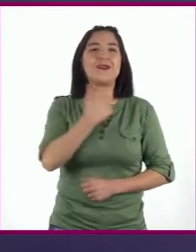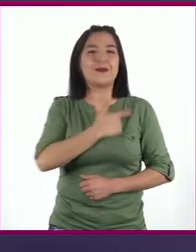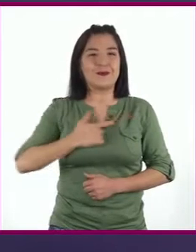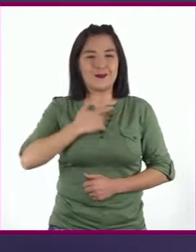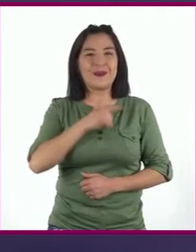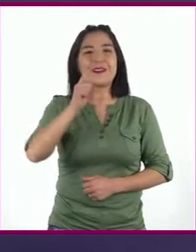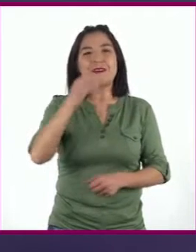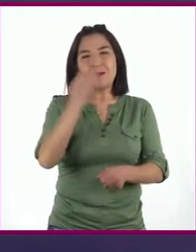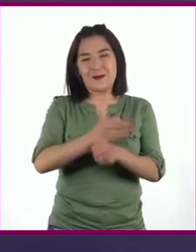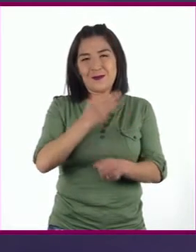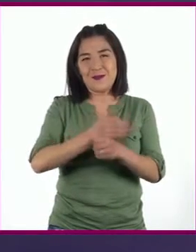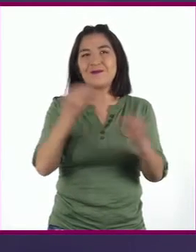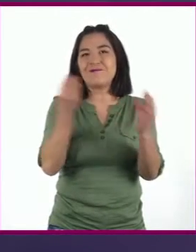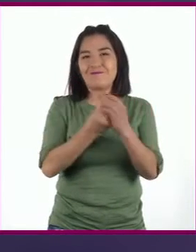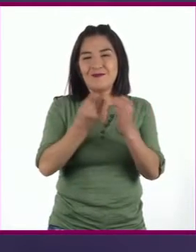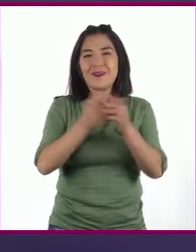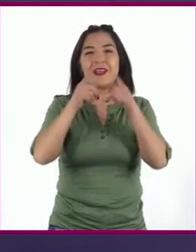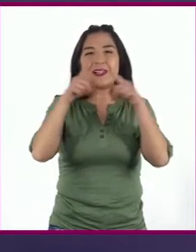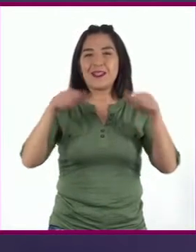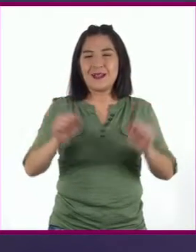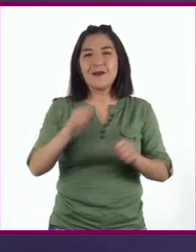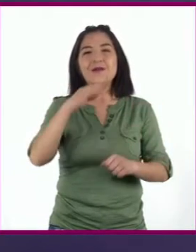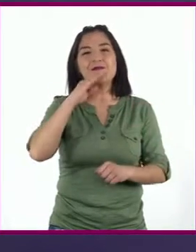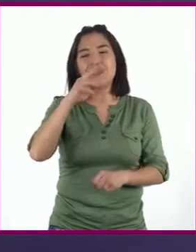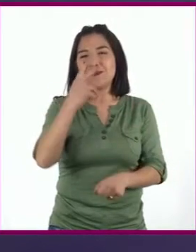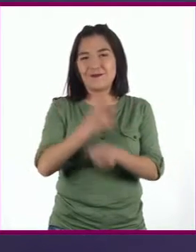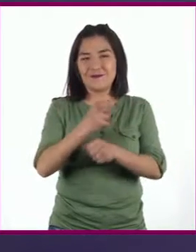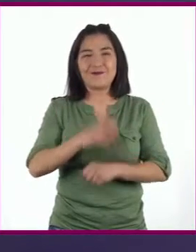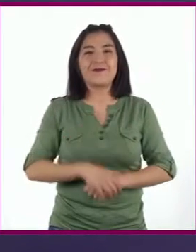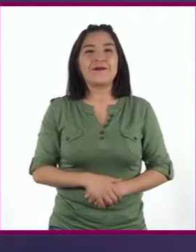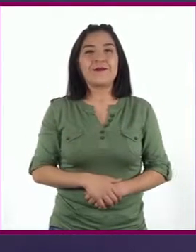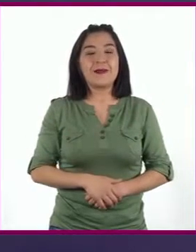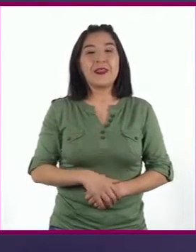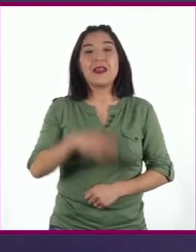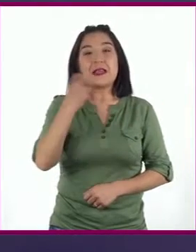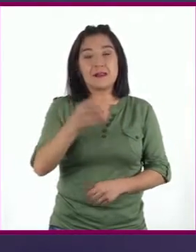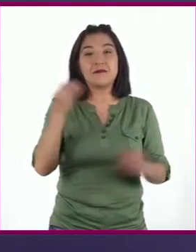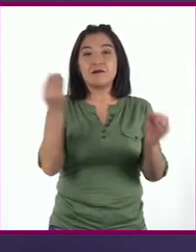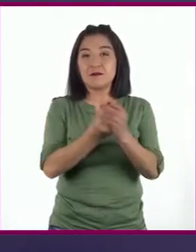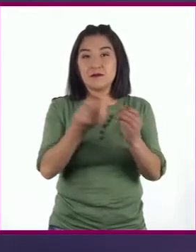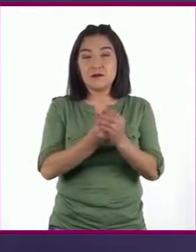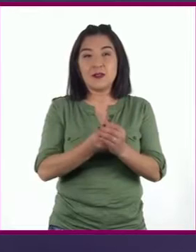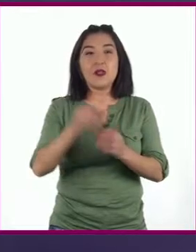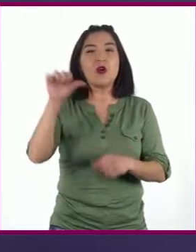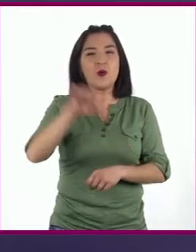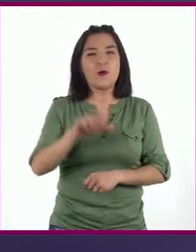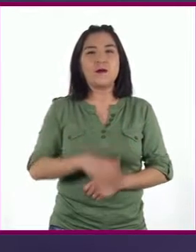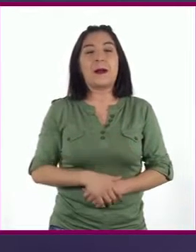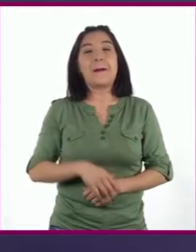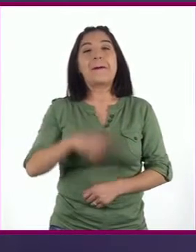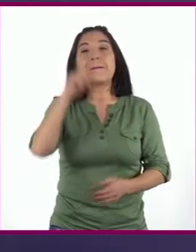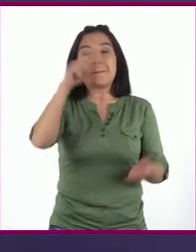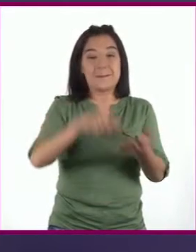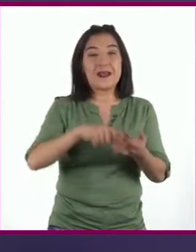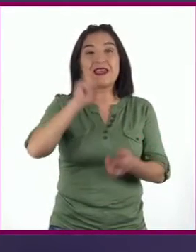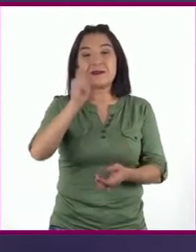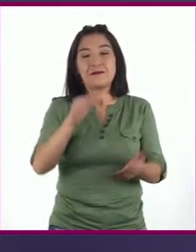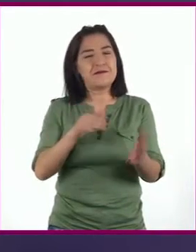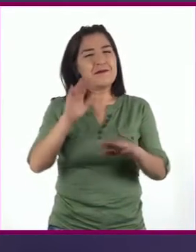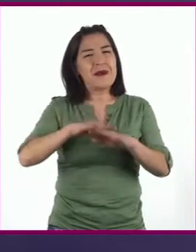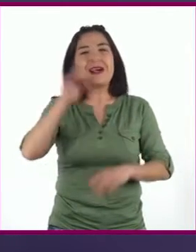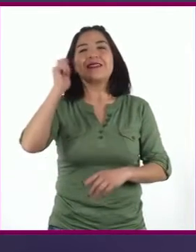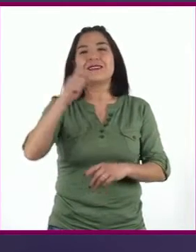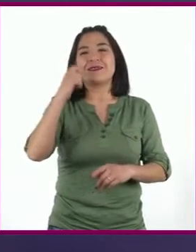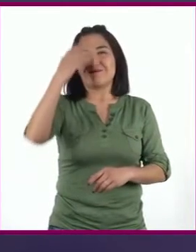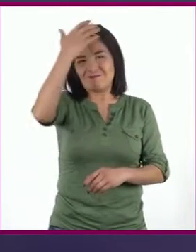en una sesión más de Lengua Materna 2. Nuestra sesión de hoy se llama Las mil y un caras de un